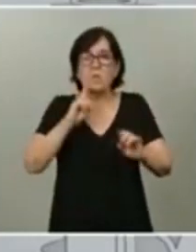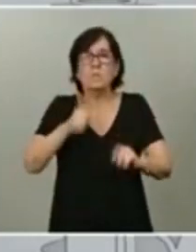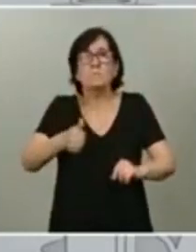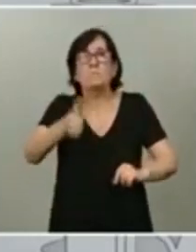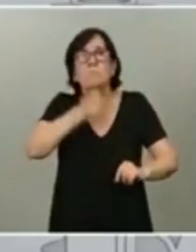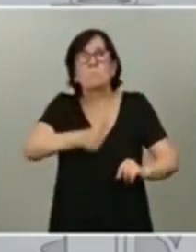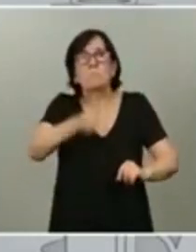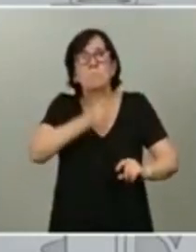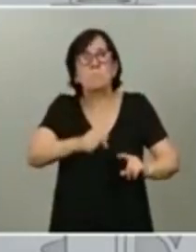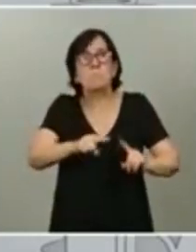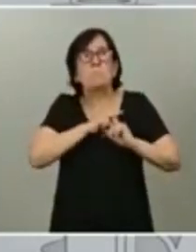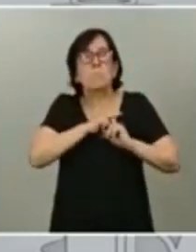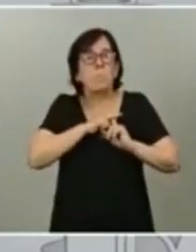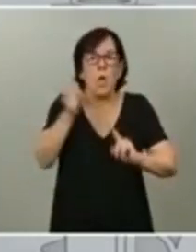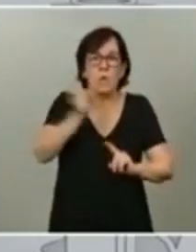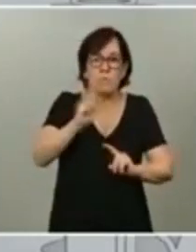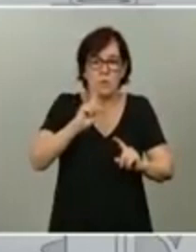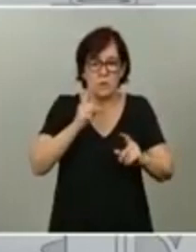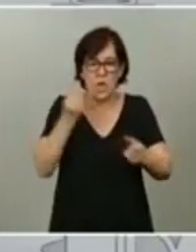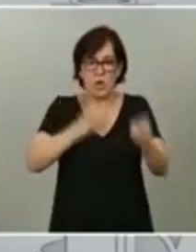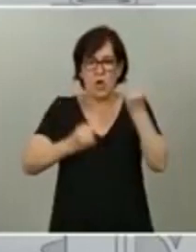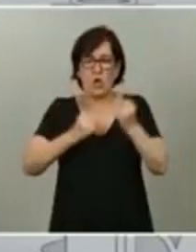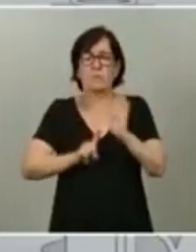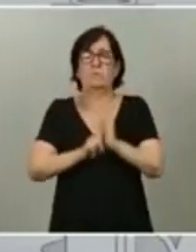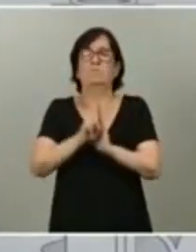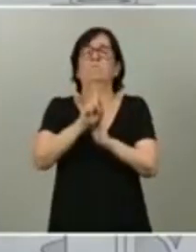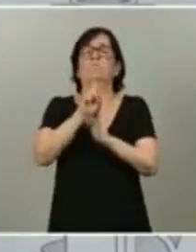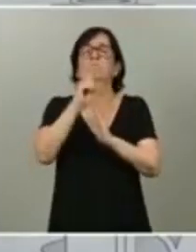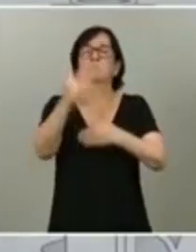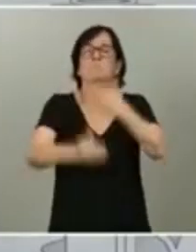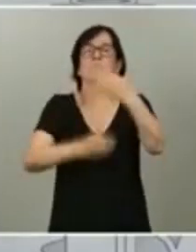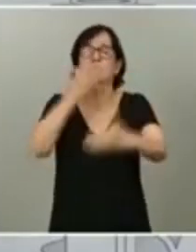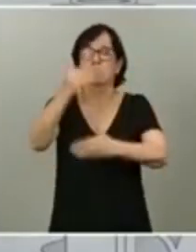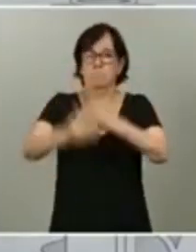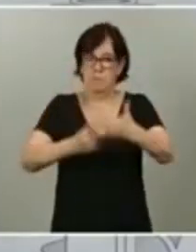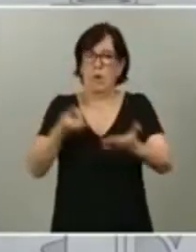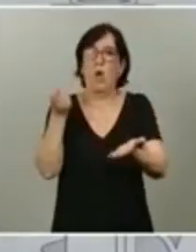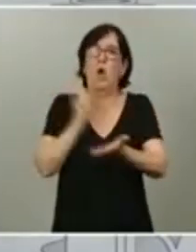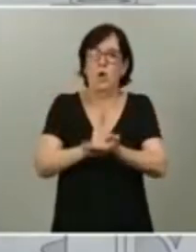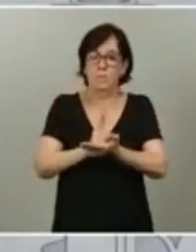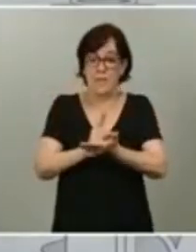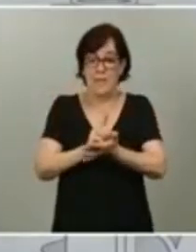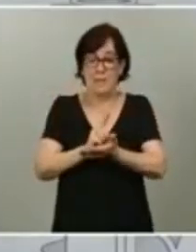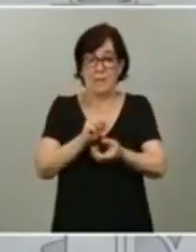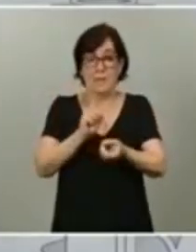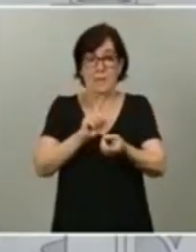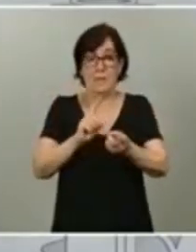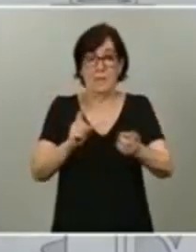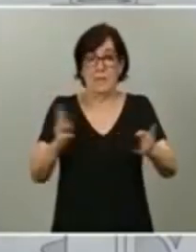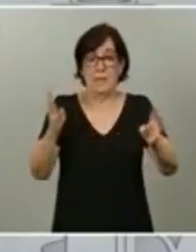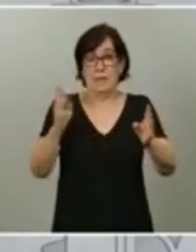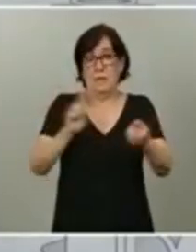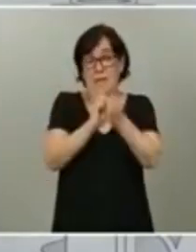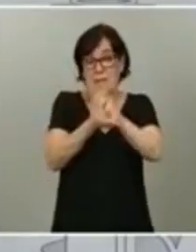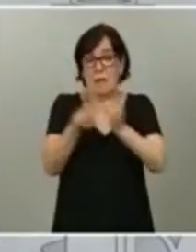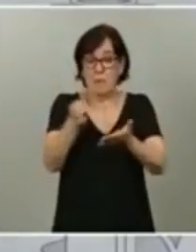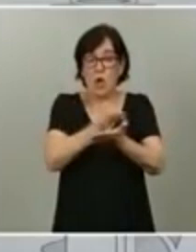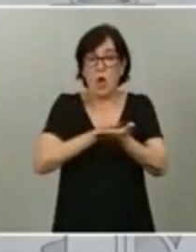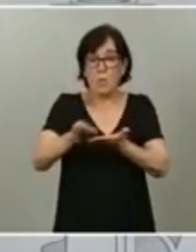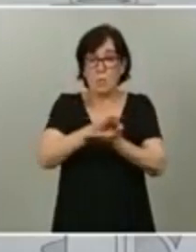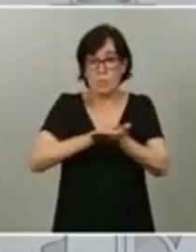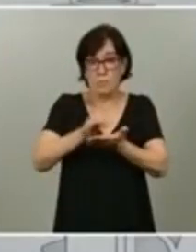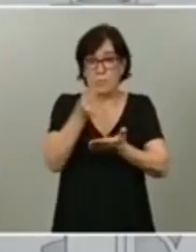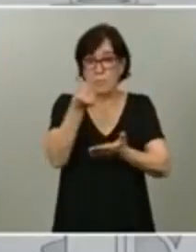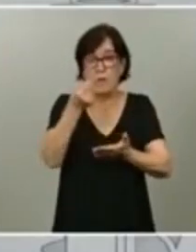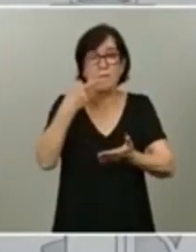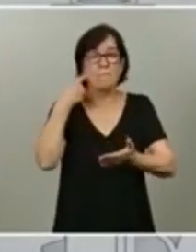economía y nos permitió recuperar la senda de crecimiento. Fue el cambio, por ejemplo, en la política monetaria del Banco Central Europeo lo que mejoró